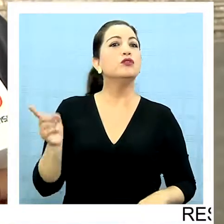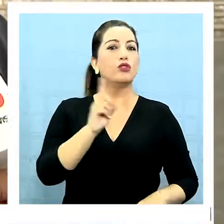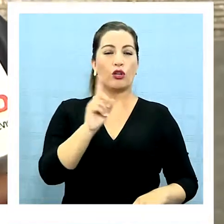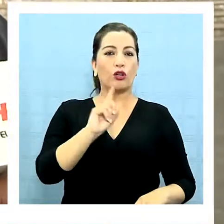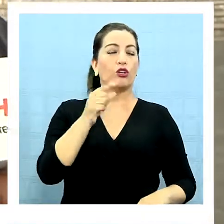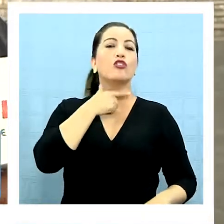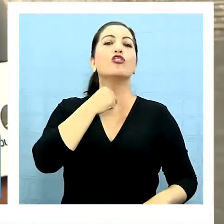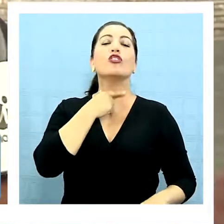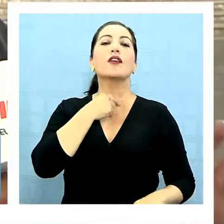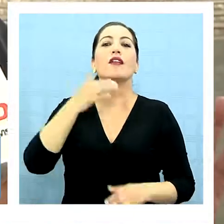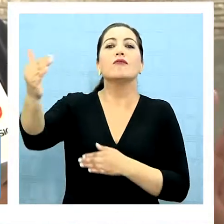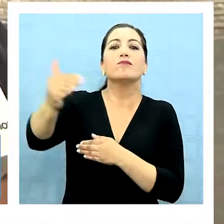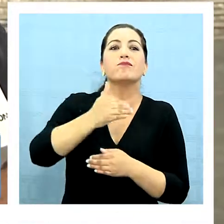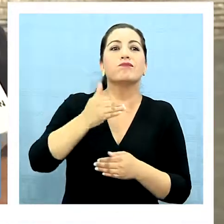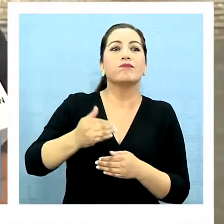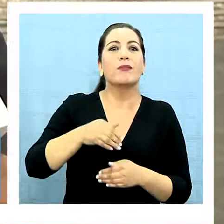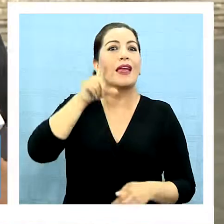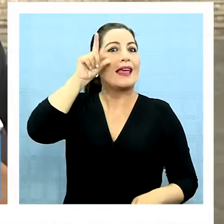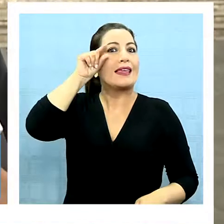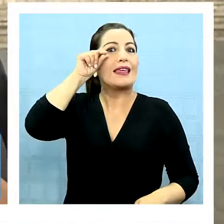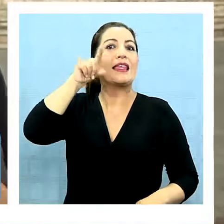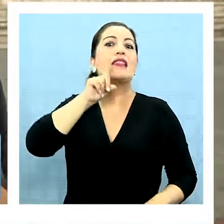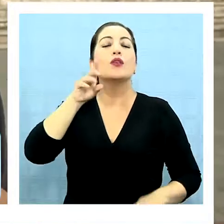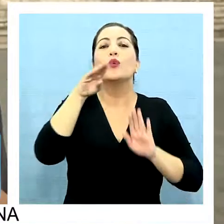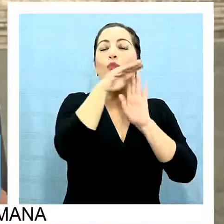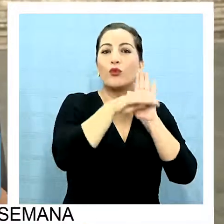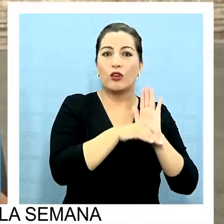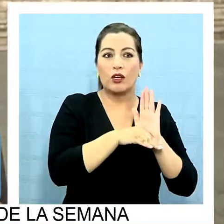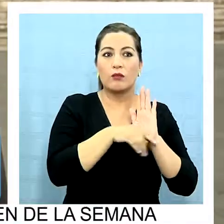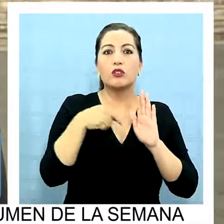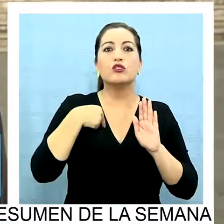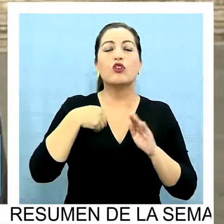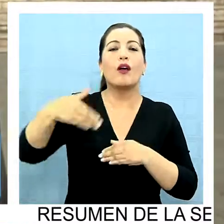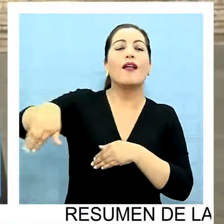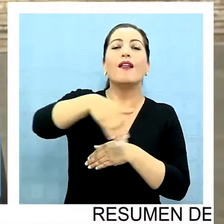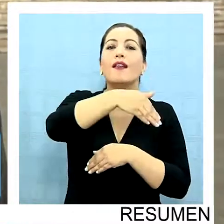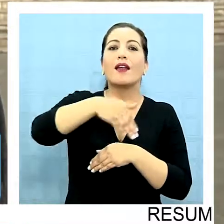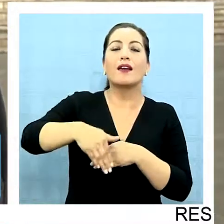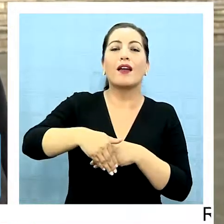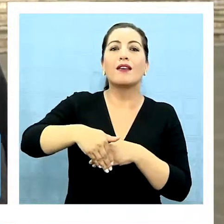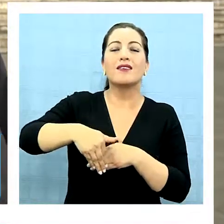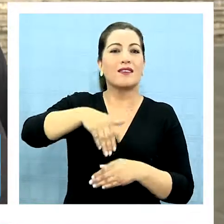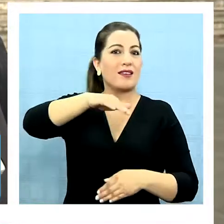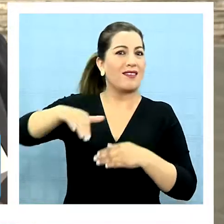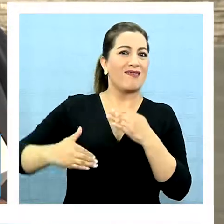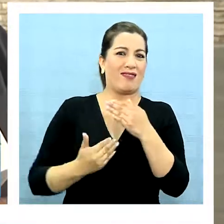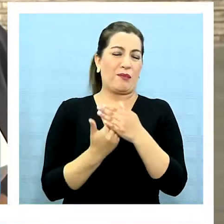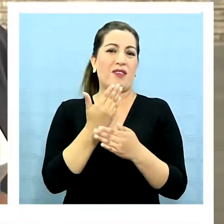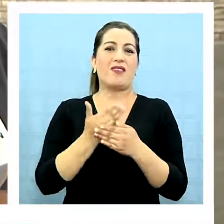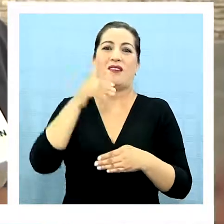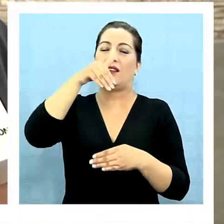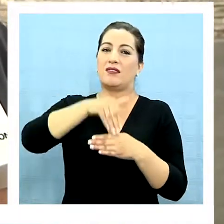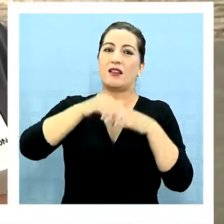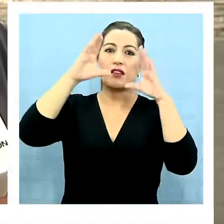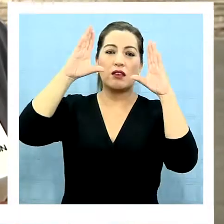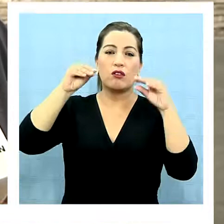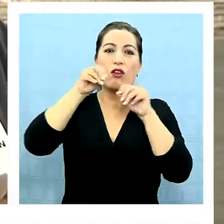región? No, yo no pretendo traer nada, Guillér tiene un programa. Yo voy a estar en la calle tarde, mañana y noche